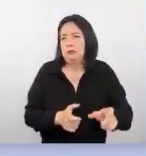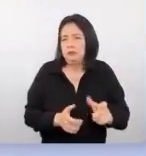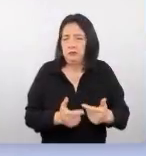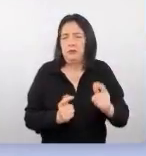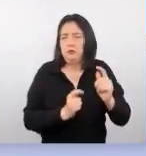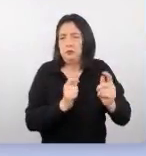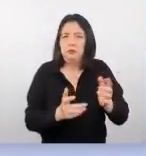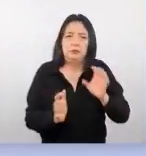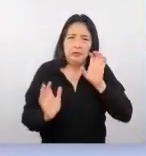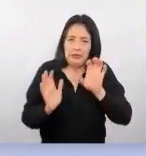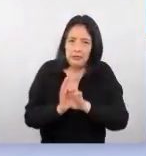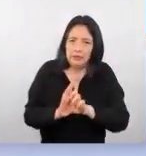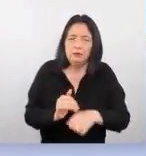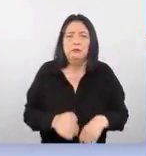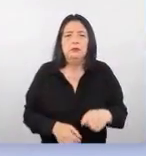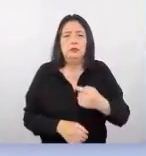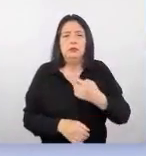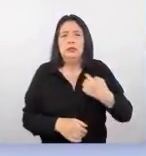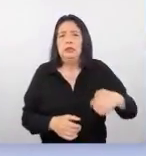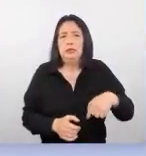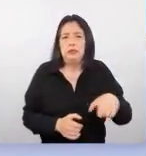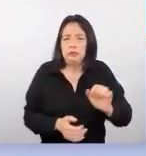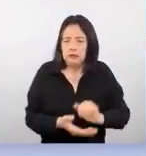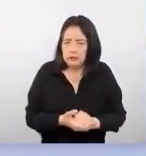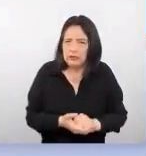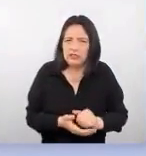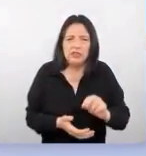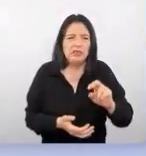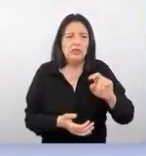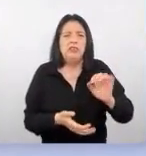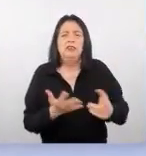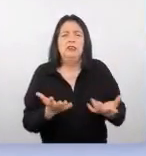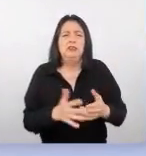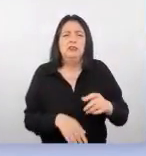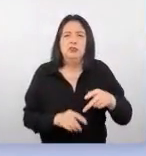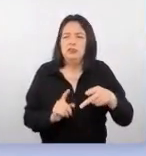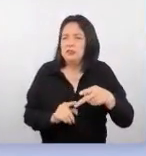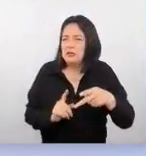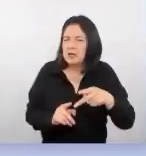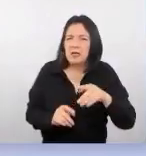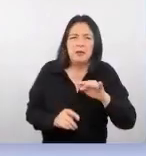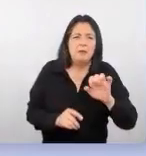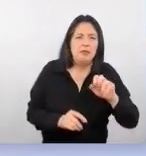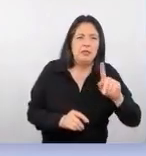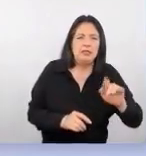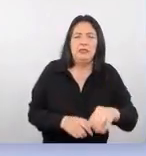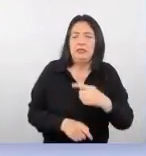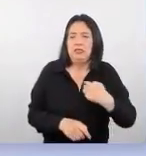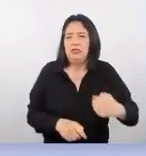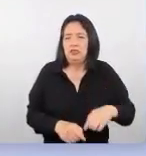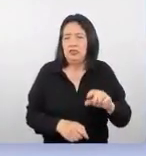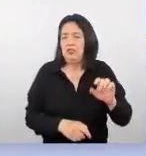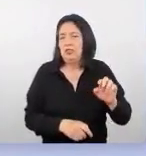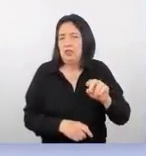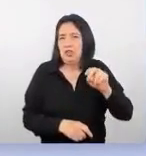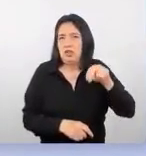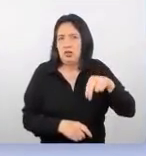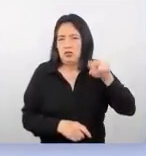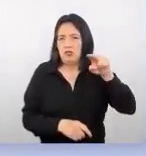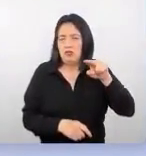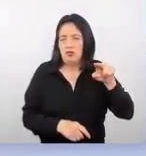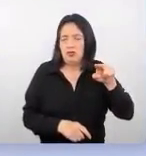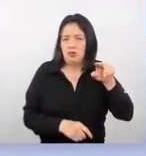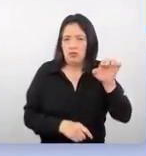Vamos a hablar, por ejemplo, de China excepcional, donde está Pekín y China del Oeste. En este caso, sabemos